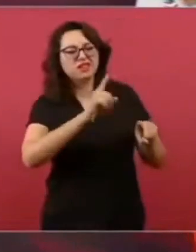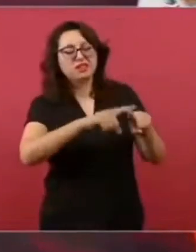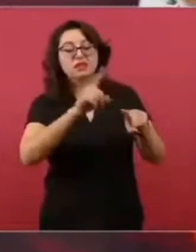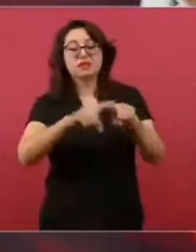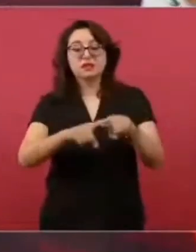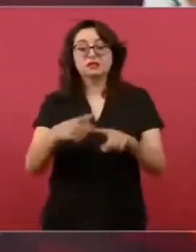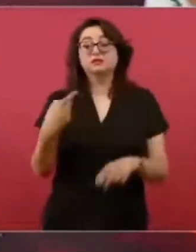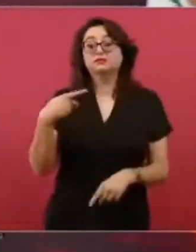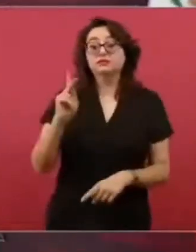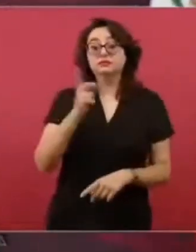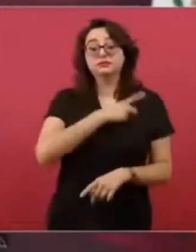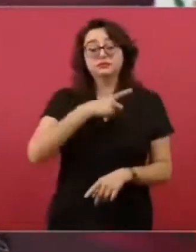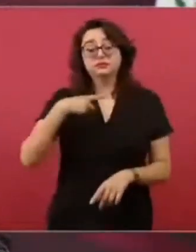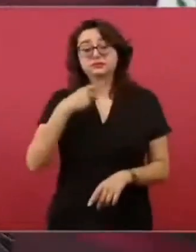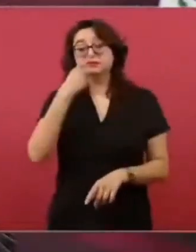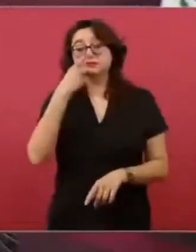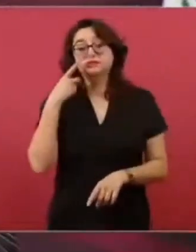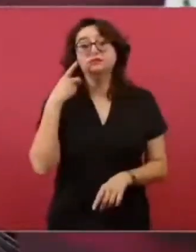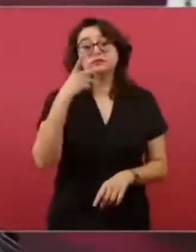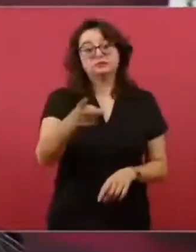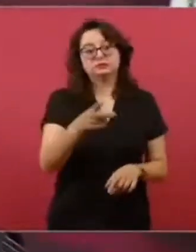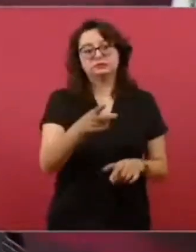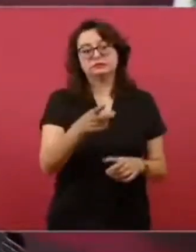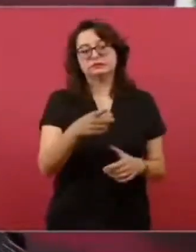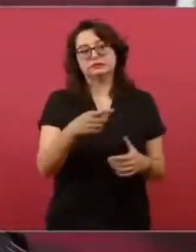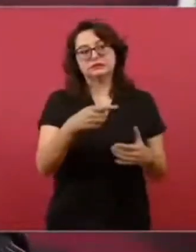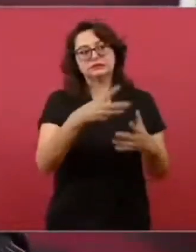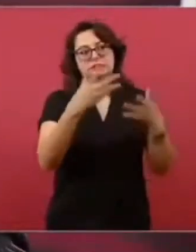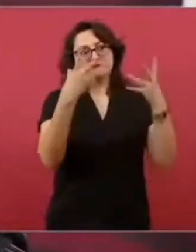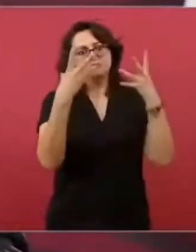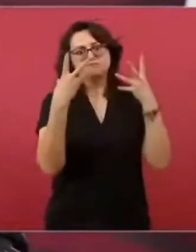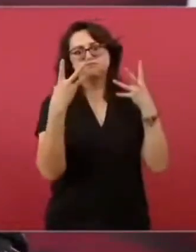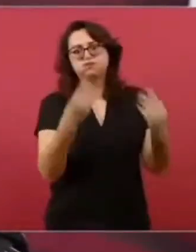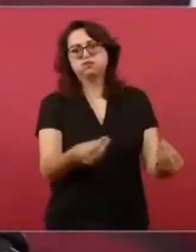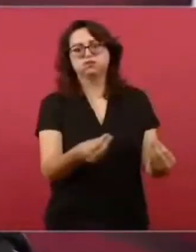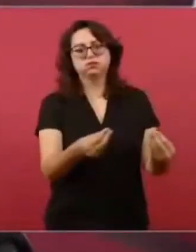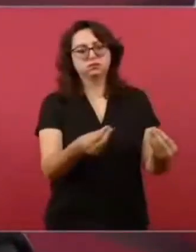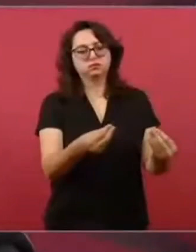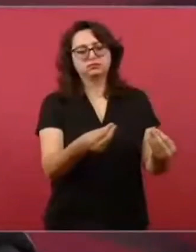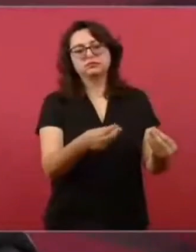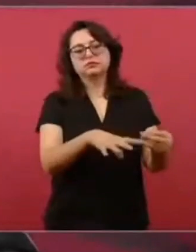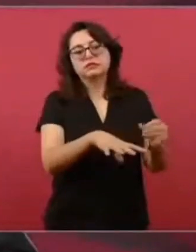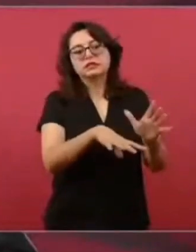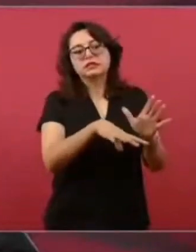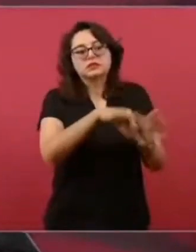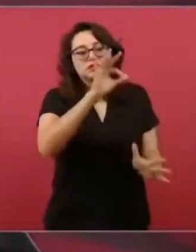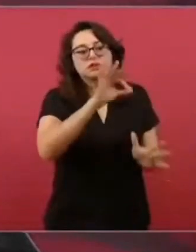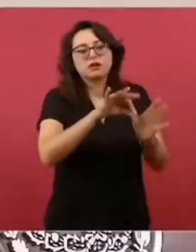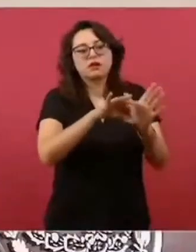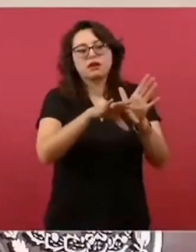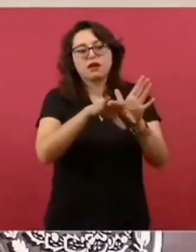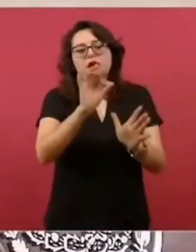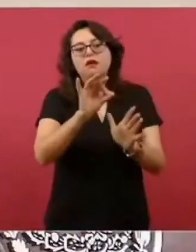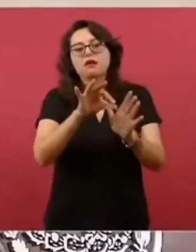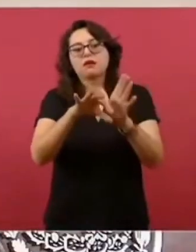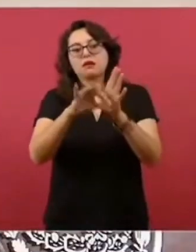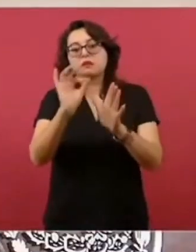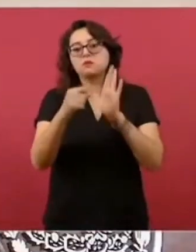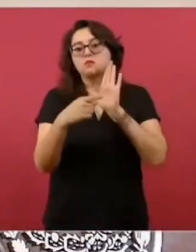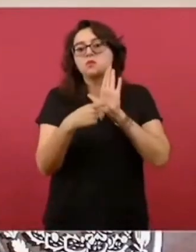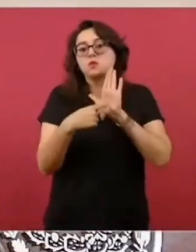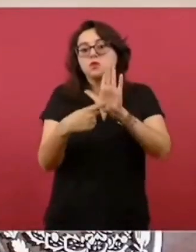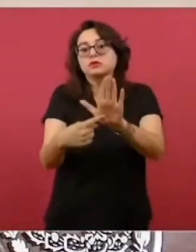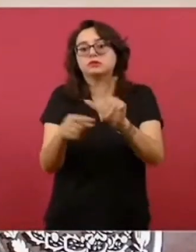un resumen, porque es un bombardeo de mentiras,